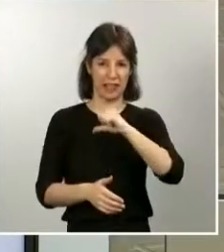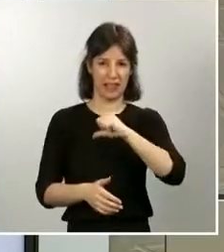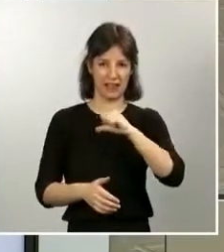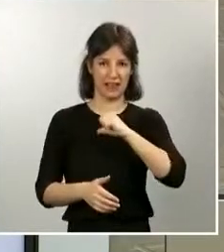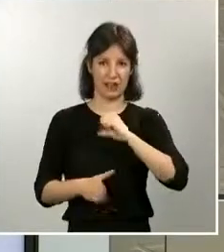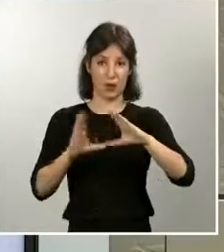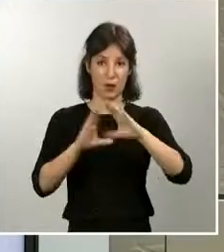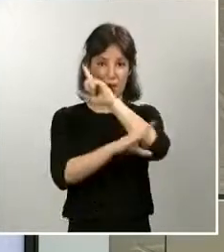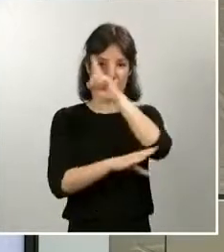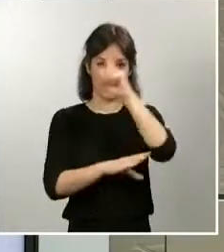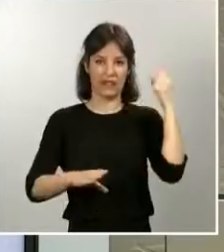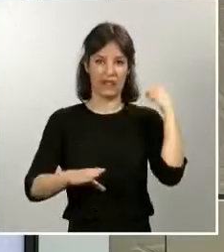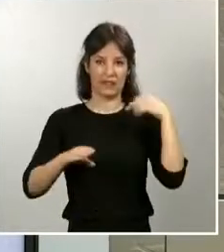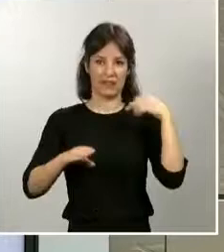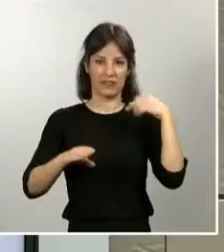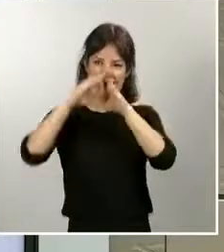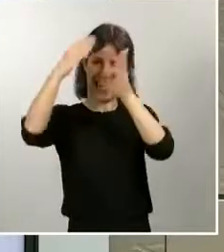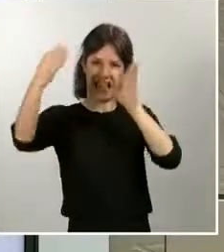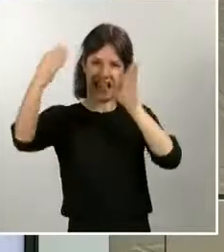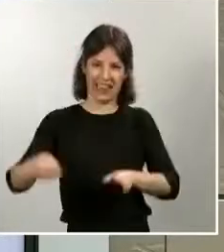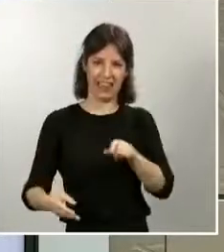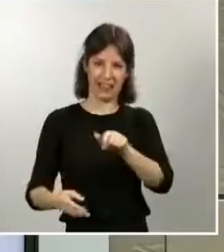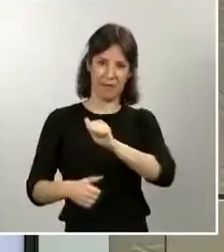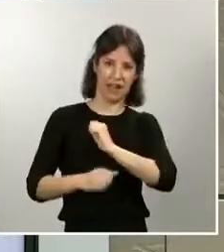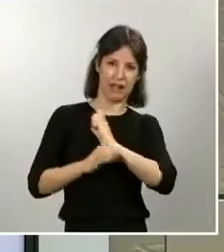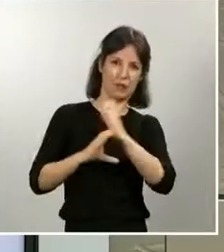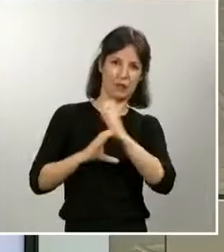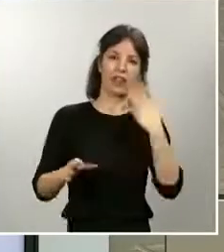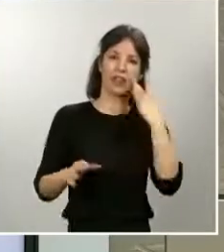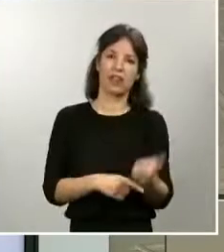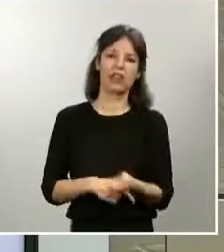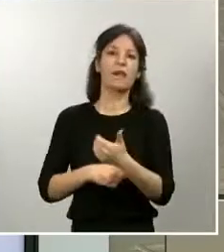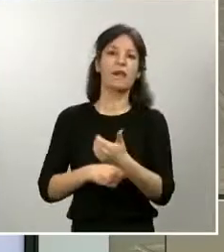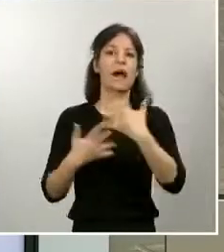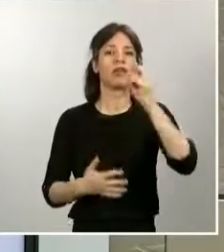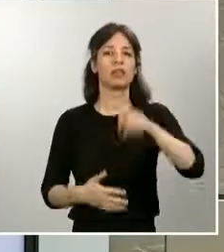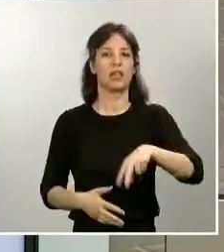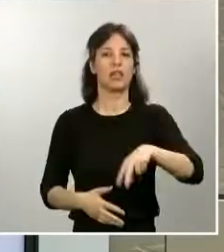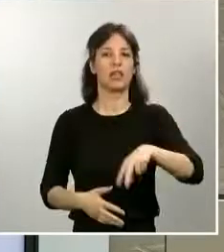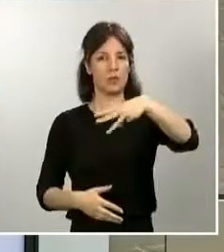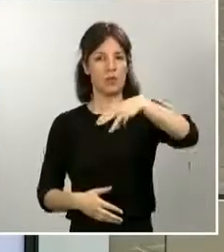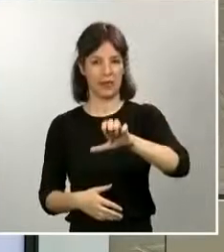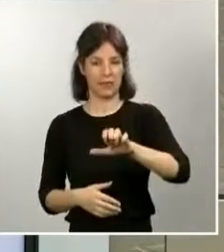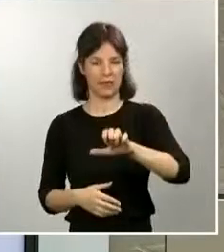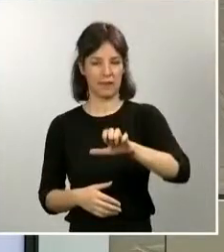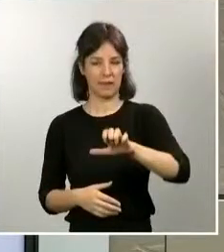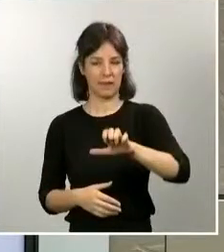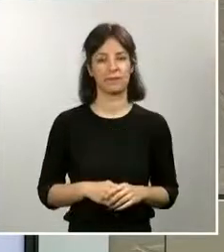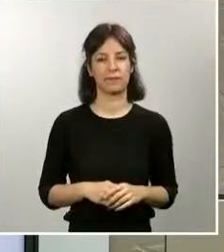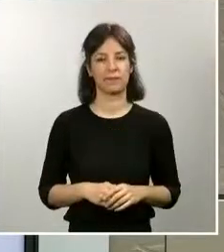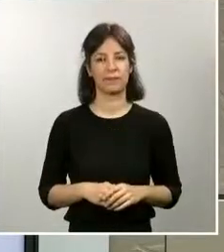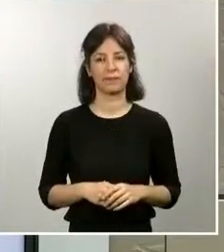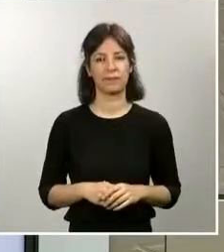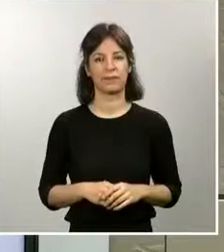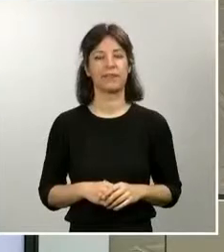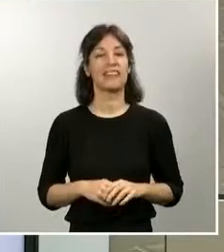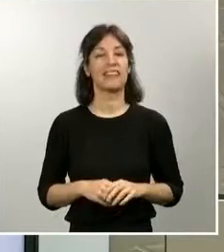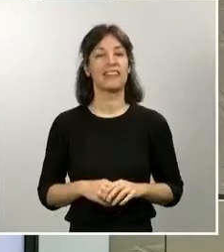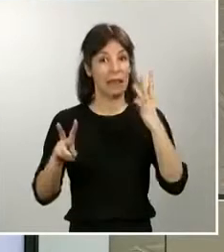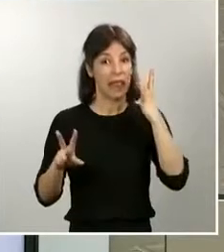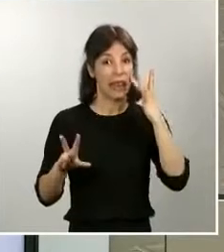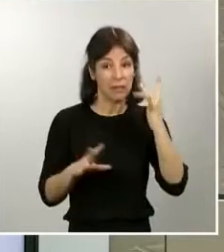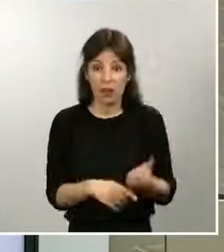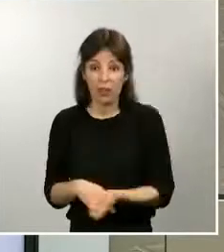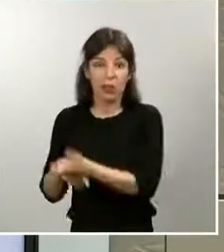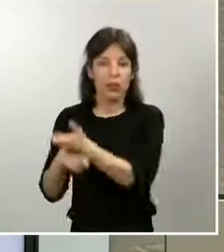por parte de la UME. Y en este sentido, en la cuestión de desinfecciones, quiero resaltar que se ha empezado a